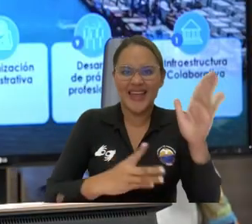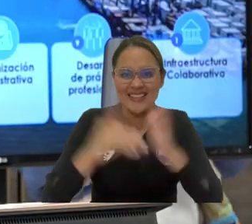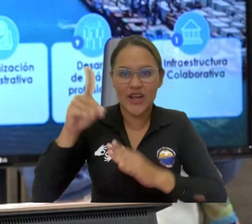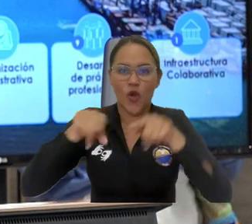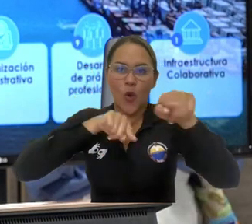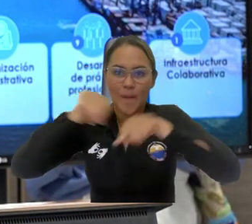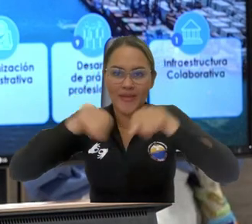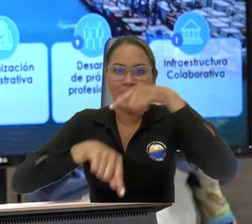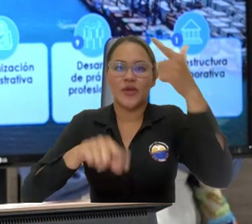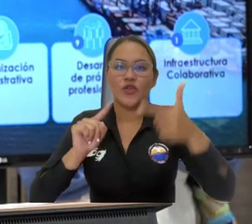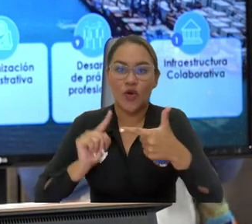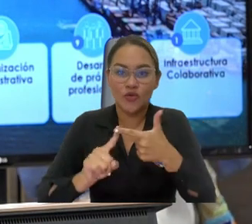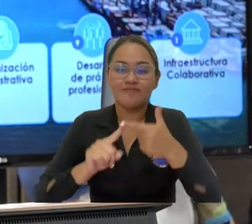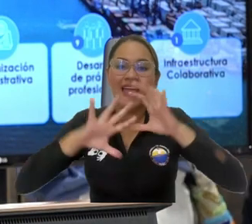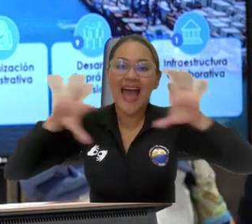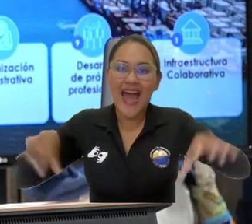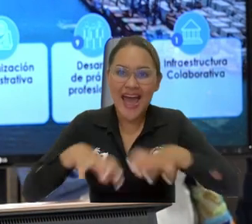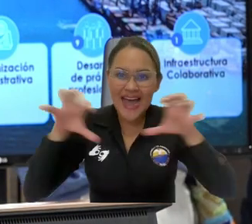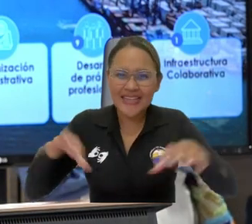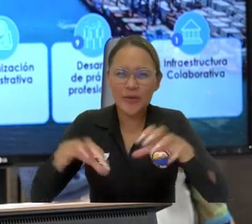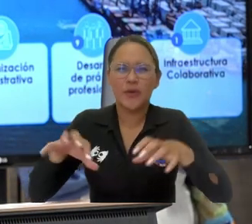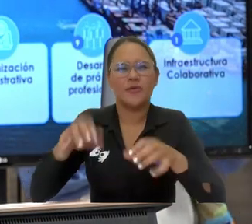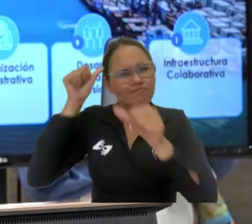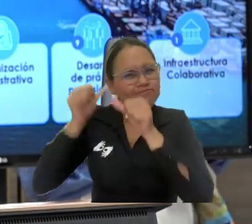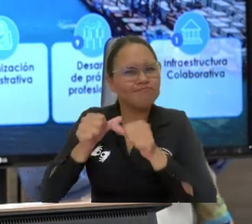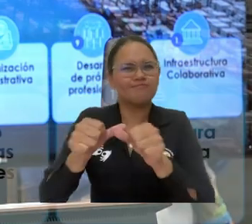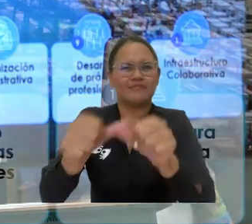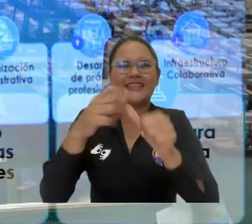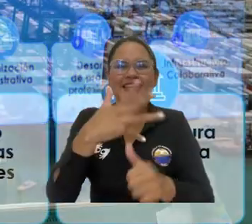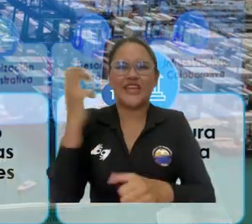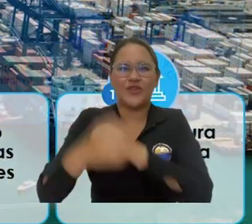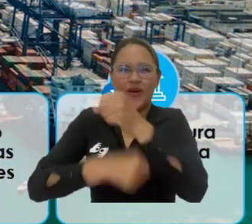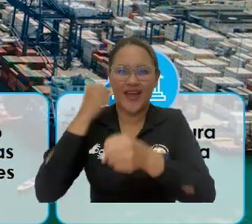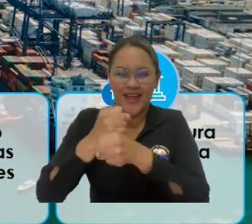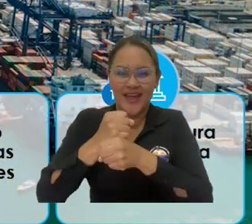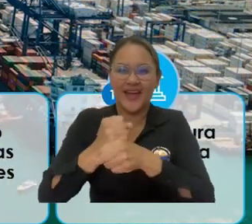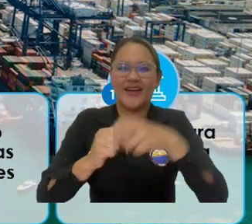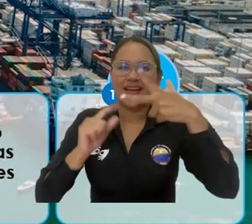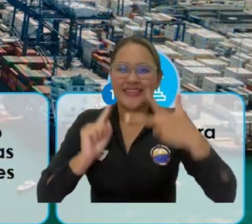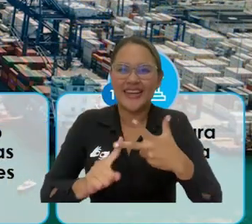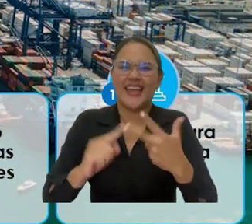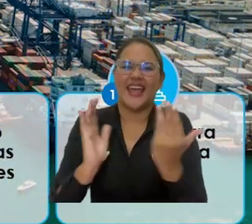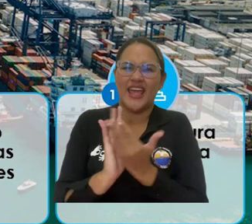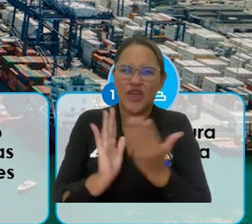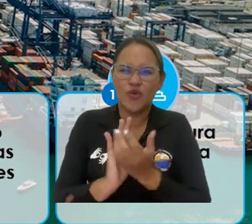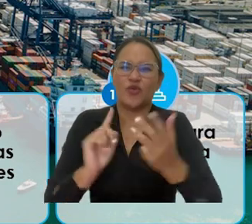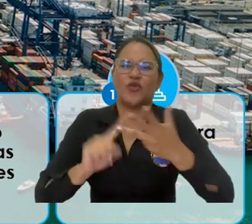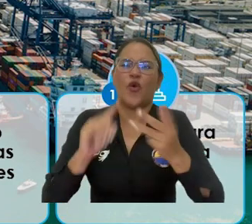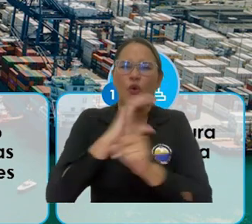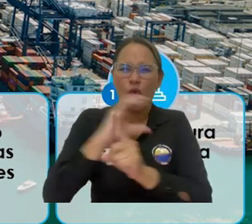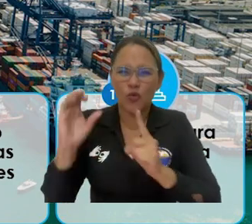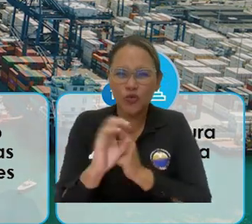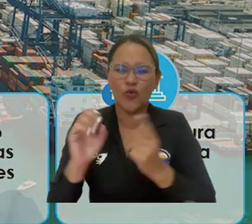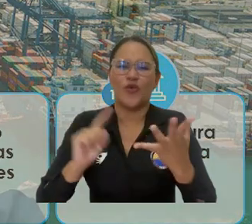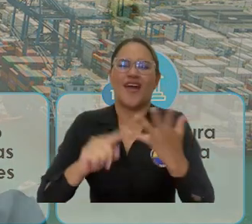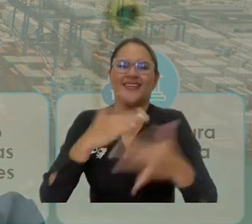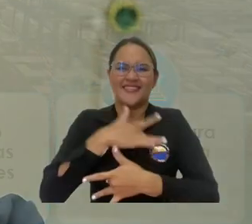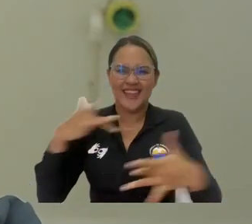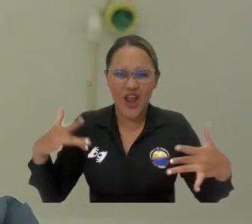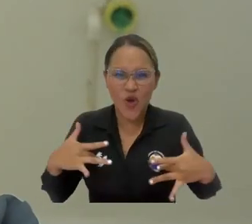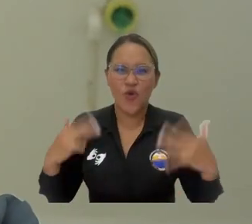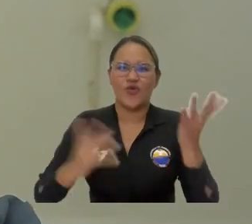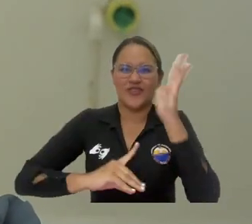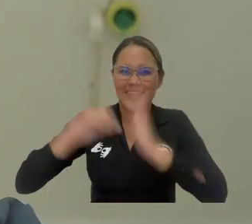Uno, el plan de desarrollo y la competitividad. Dos, las actividades para la conmemoración de los 500 años. Tres, los temas de educación. Cuatro, cultura.